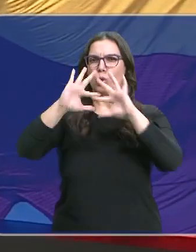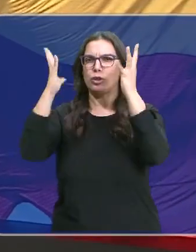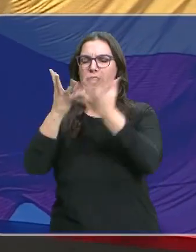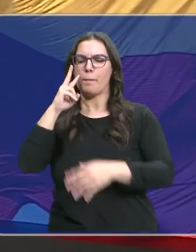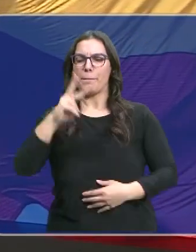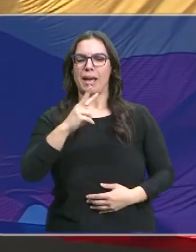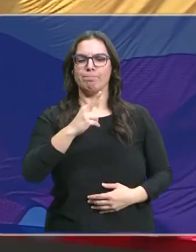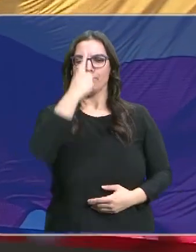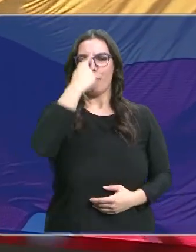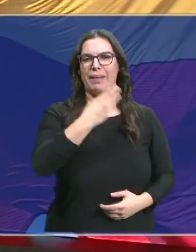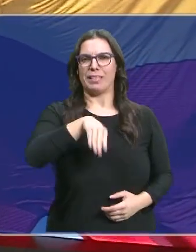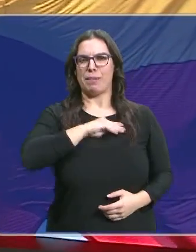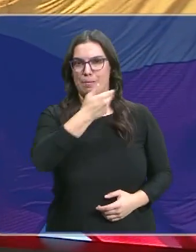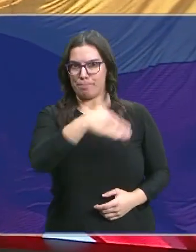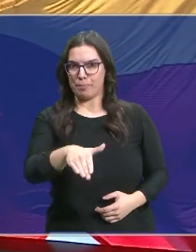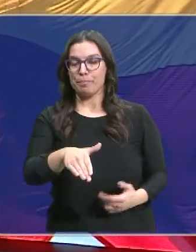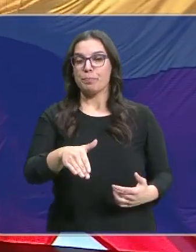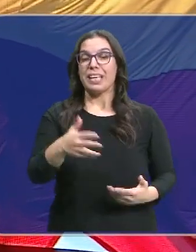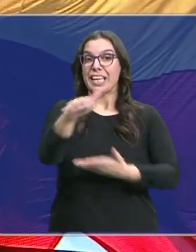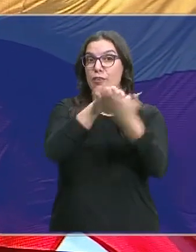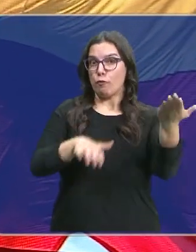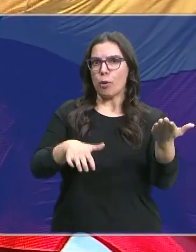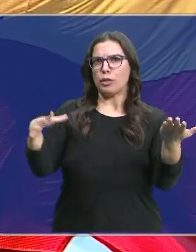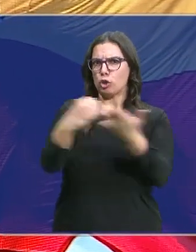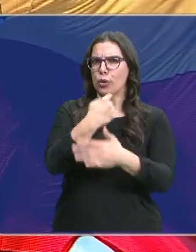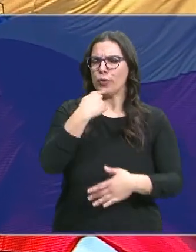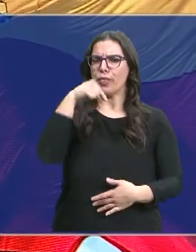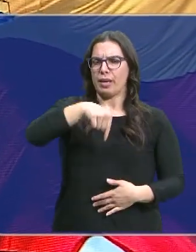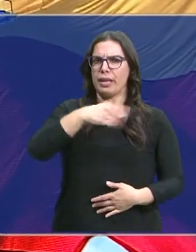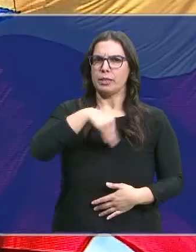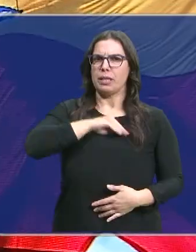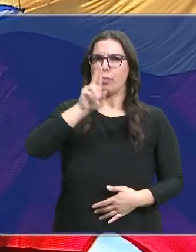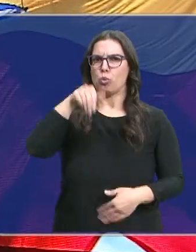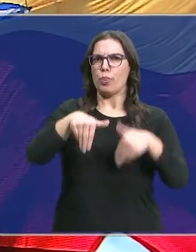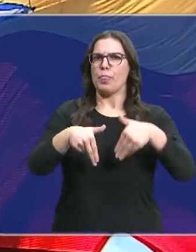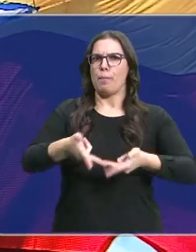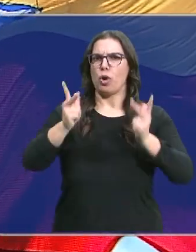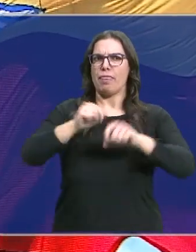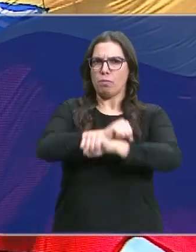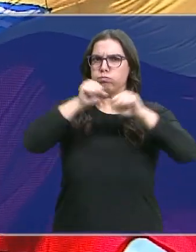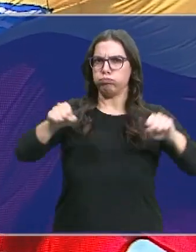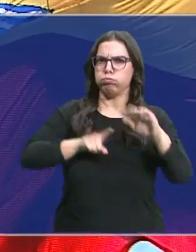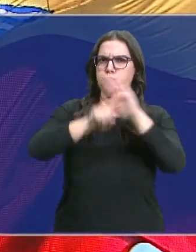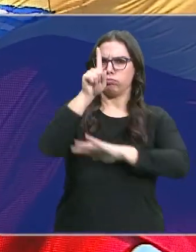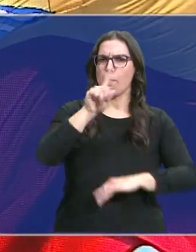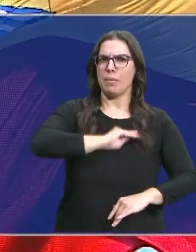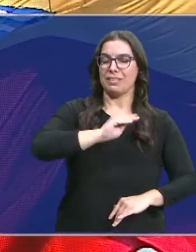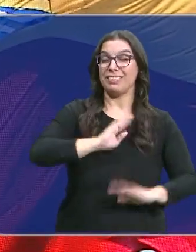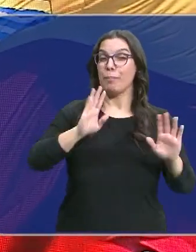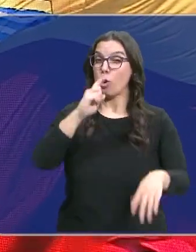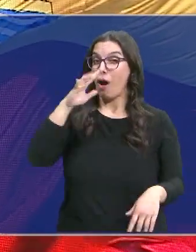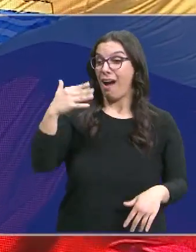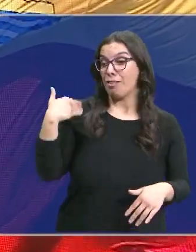internacionales. En todos los informes, nuestro país aparece como una de las democracias más sólidas y desarrolladas, pero en los últimos años pierde